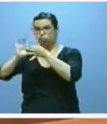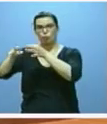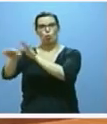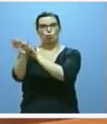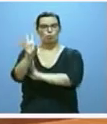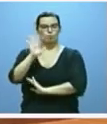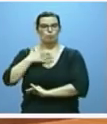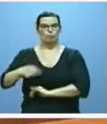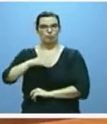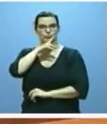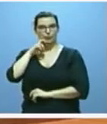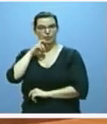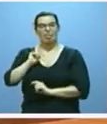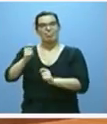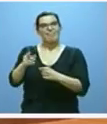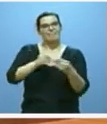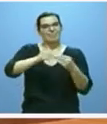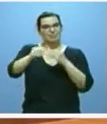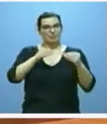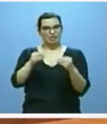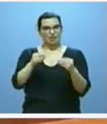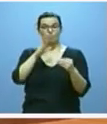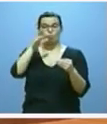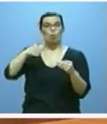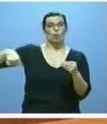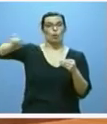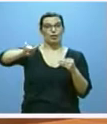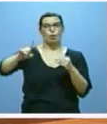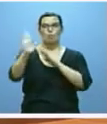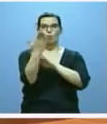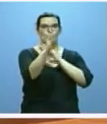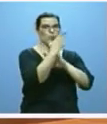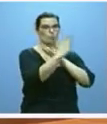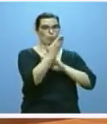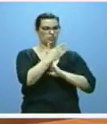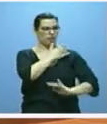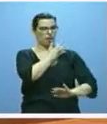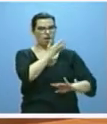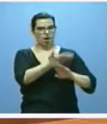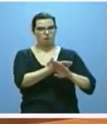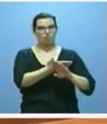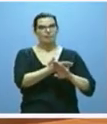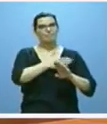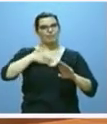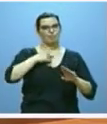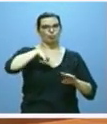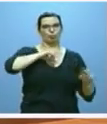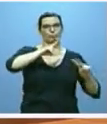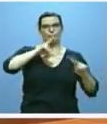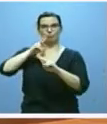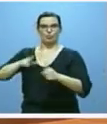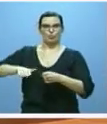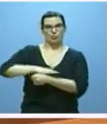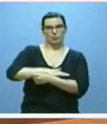flexibilización que dan respuesta a las propuestas recibidas en las múltiples fases de participación a las que el